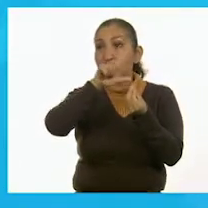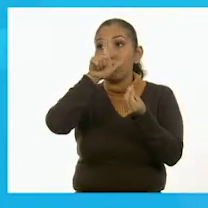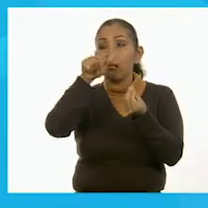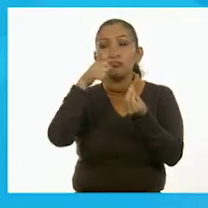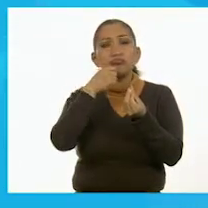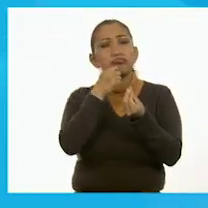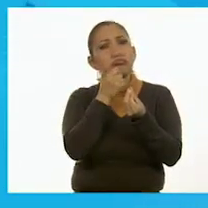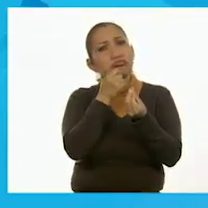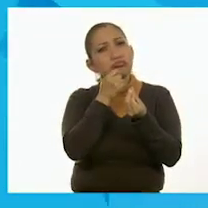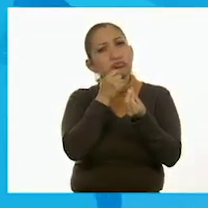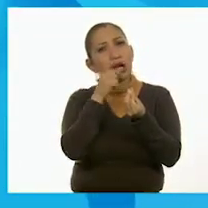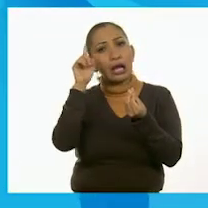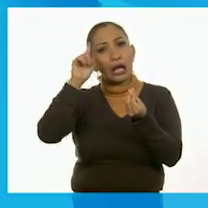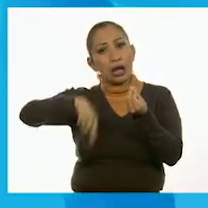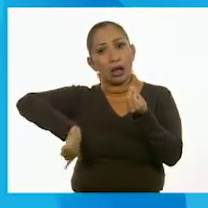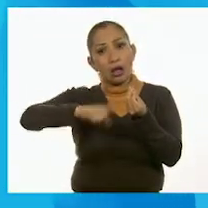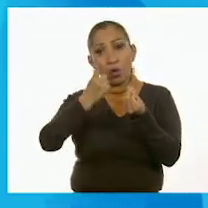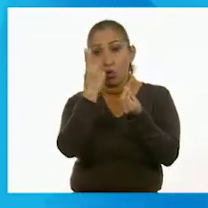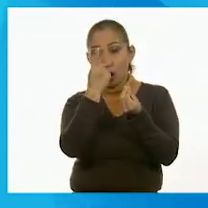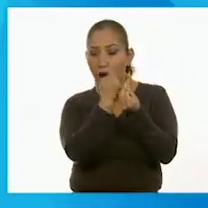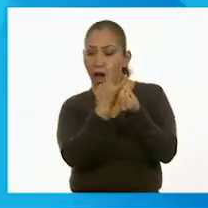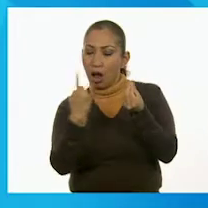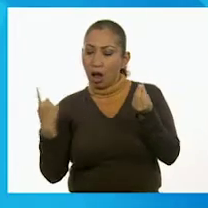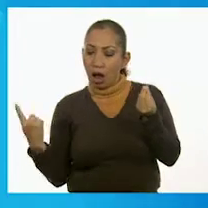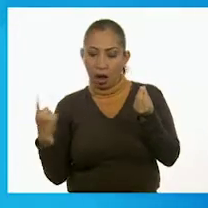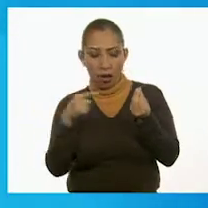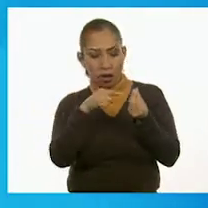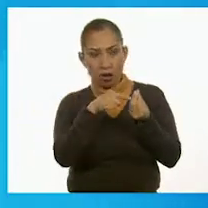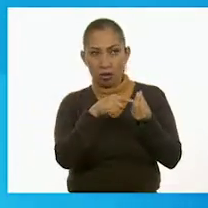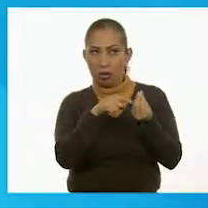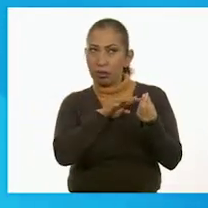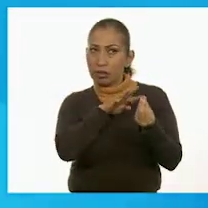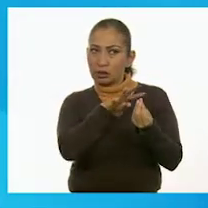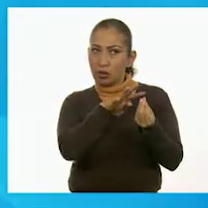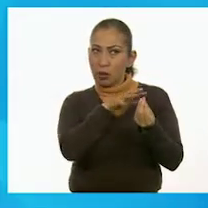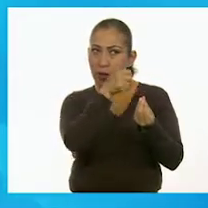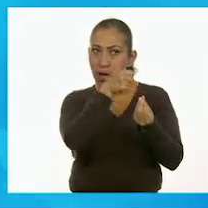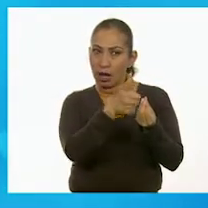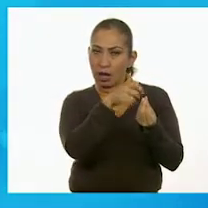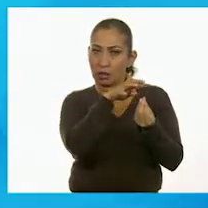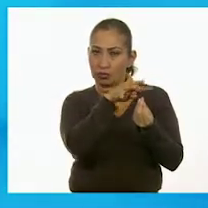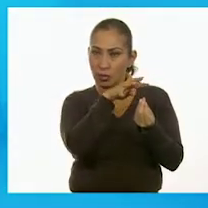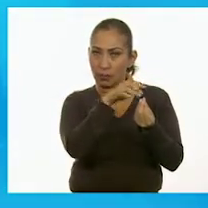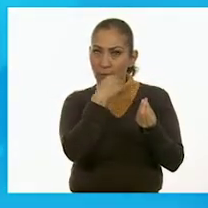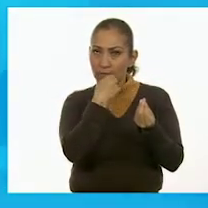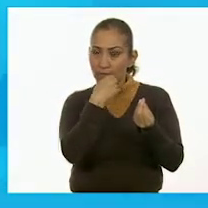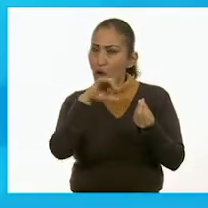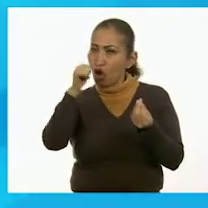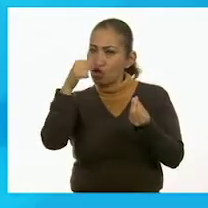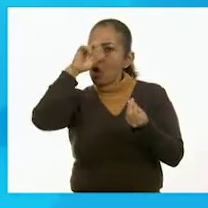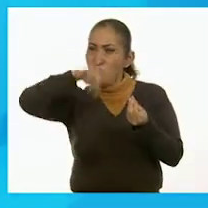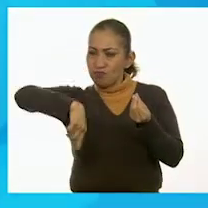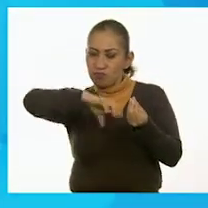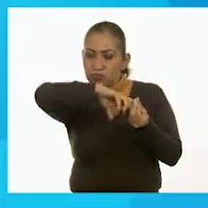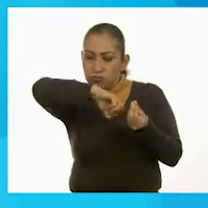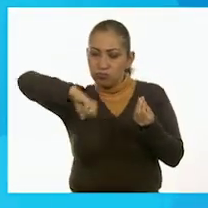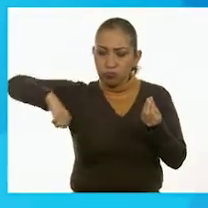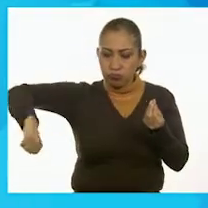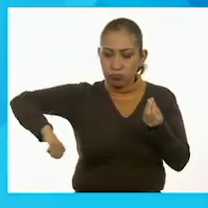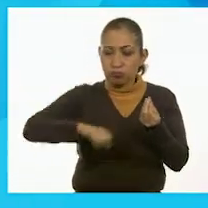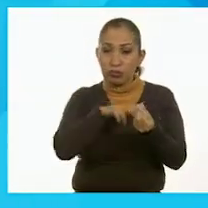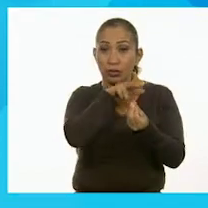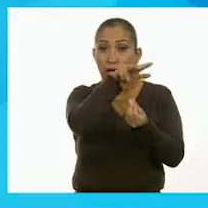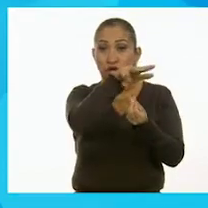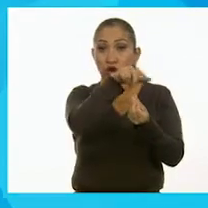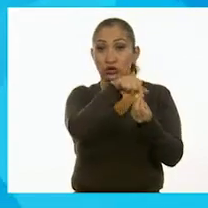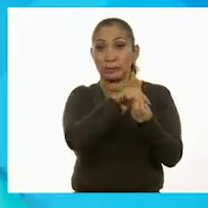quité una y me dieron 19. Sí. Quité otra y me dieron